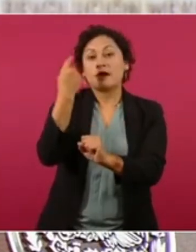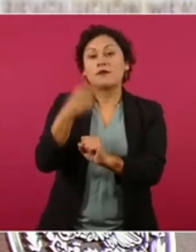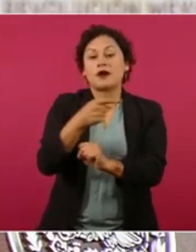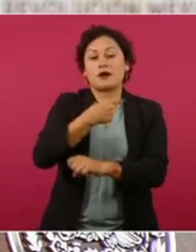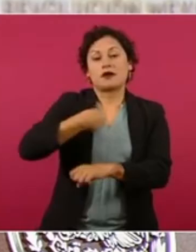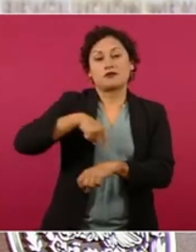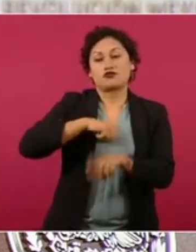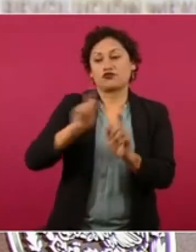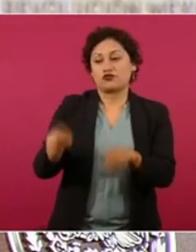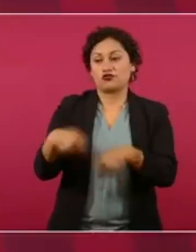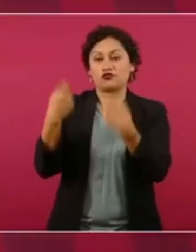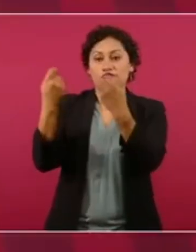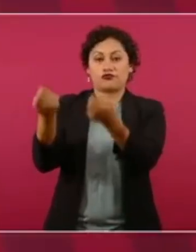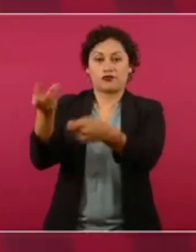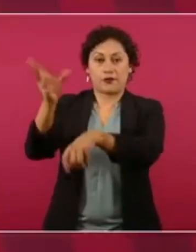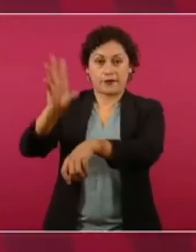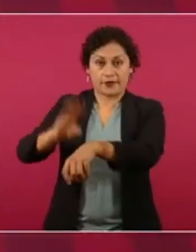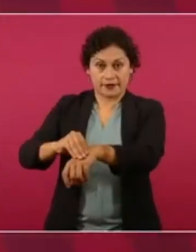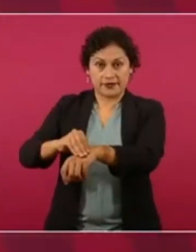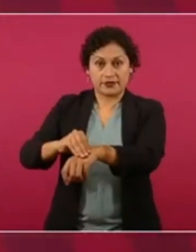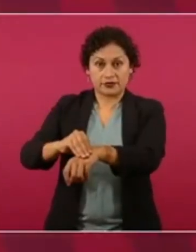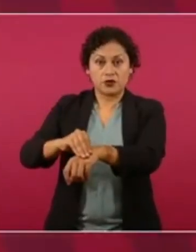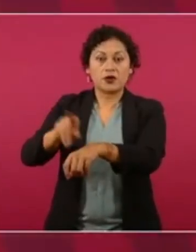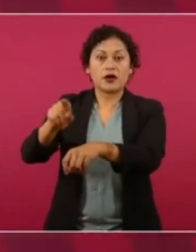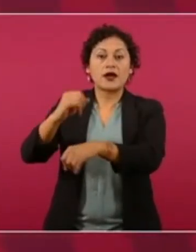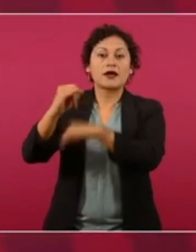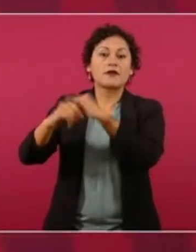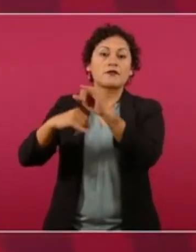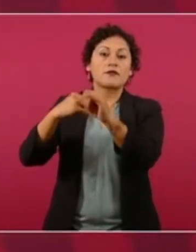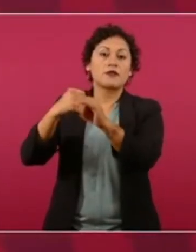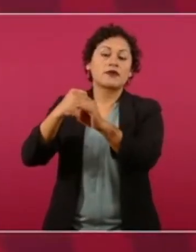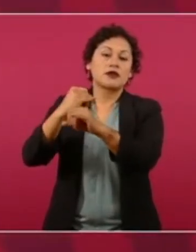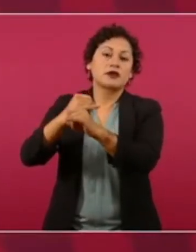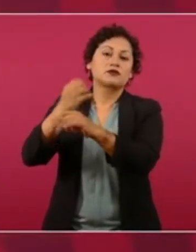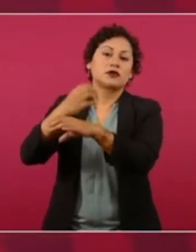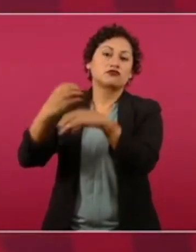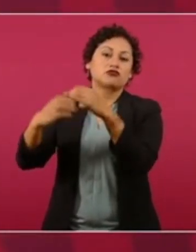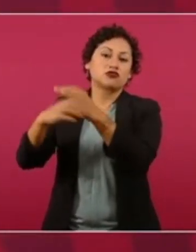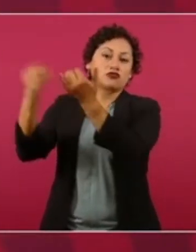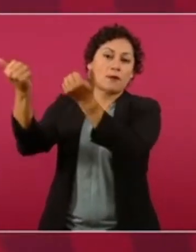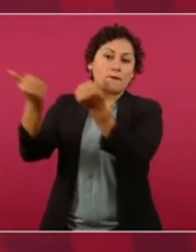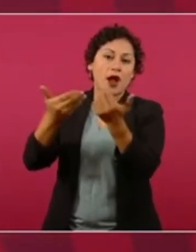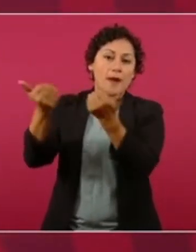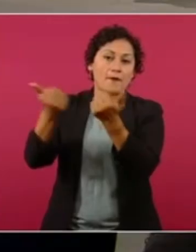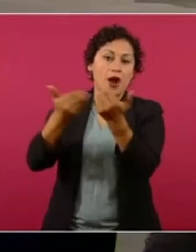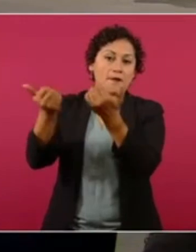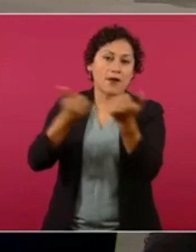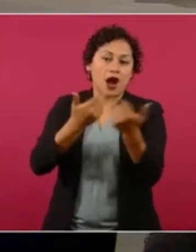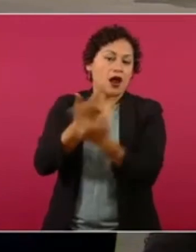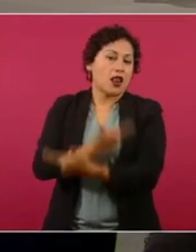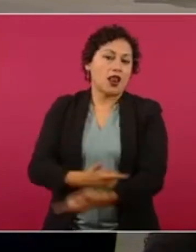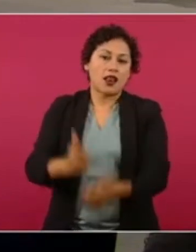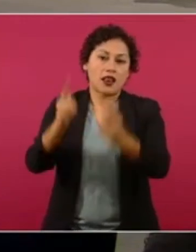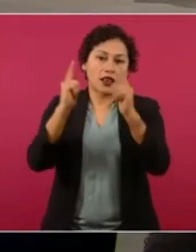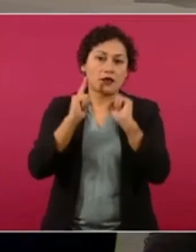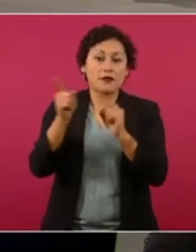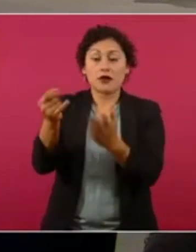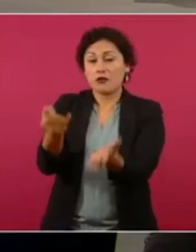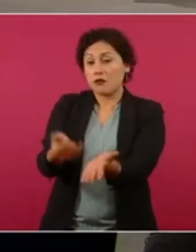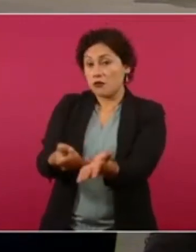de libre importación de alimentos, sin aranceles,